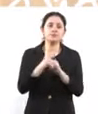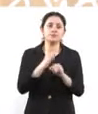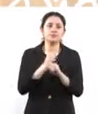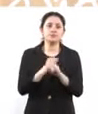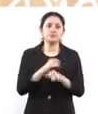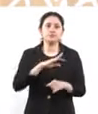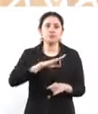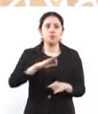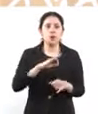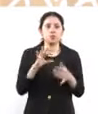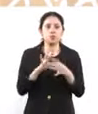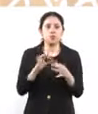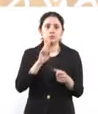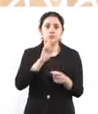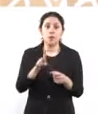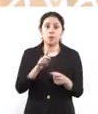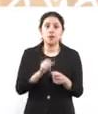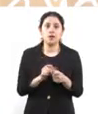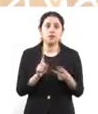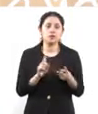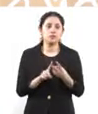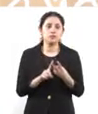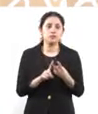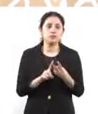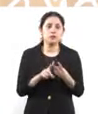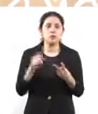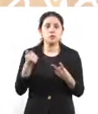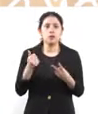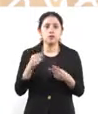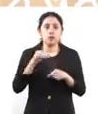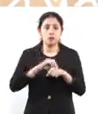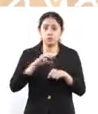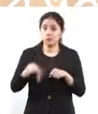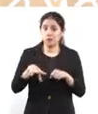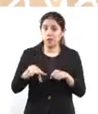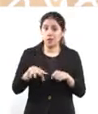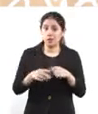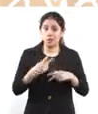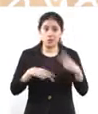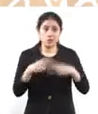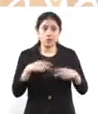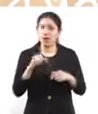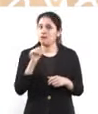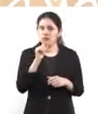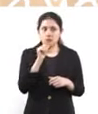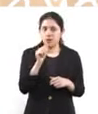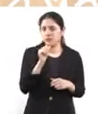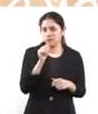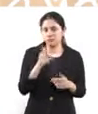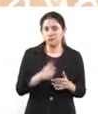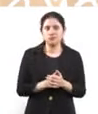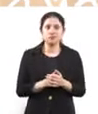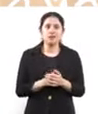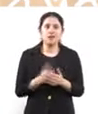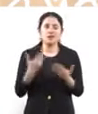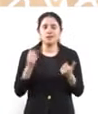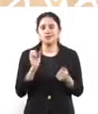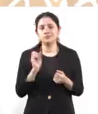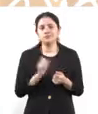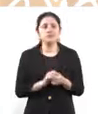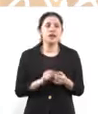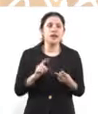También les quiero decir entonces que no hay pretexto para los turistas de no visitar la ciudad y de